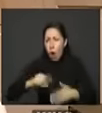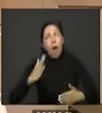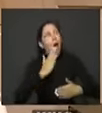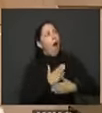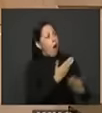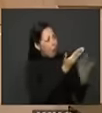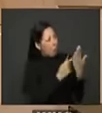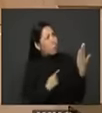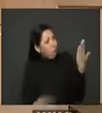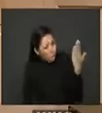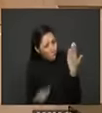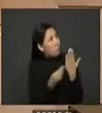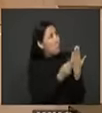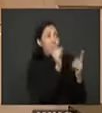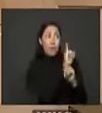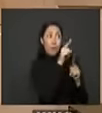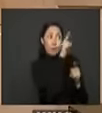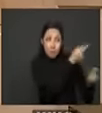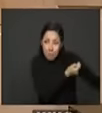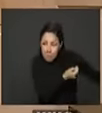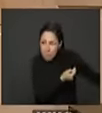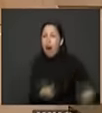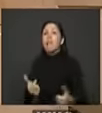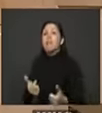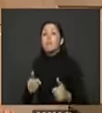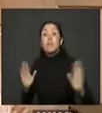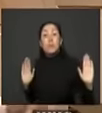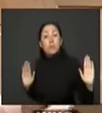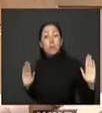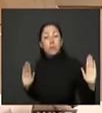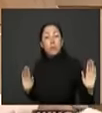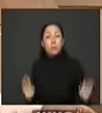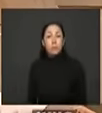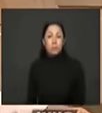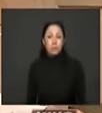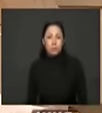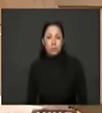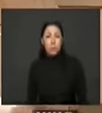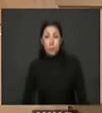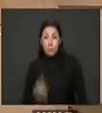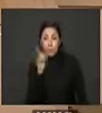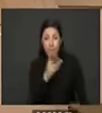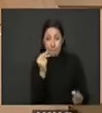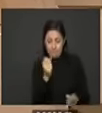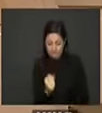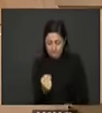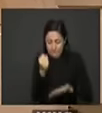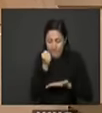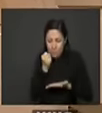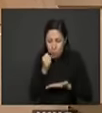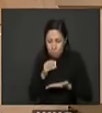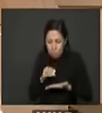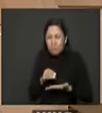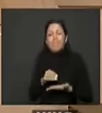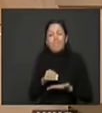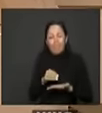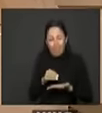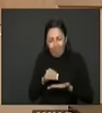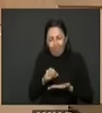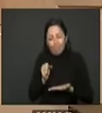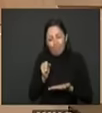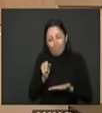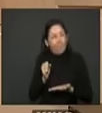punto la contribución del ministerio de hacienda de su presupuesto de inversión debería ser